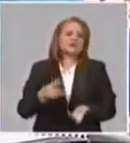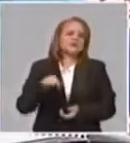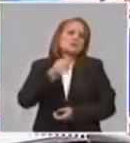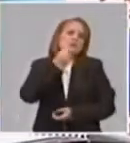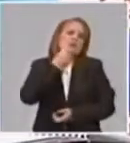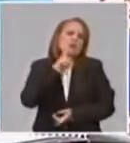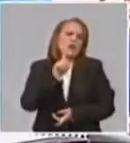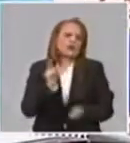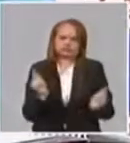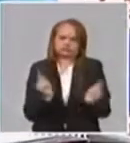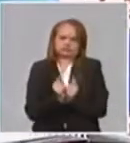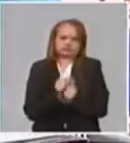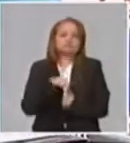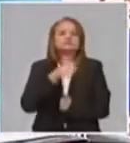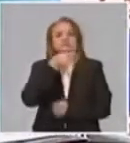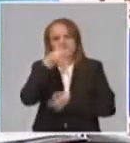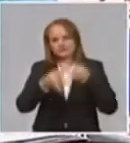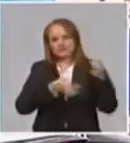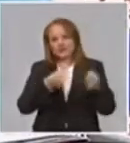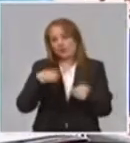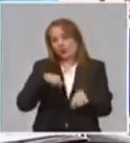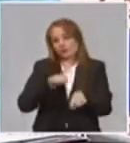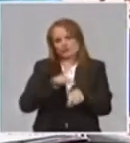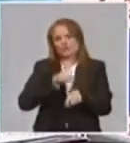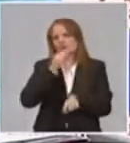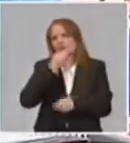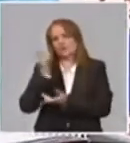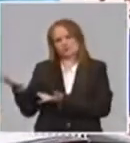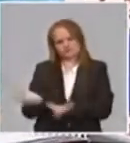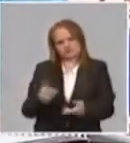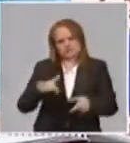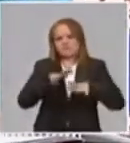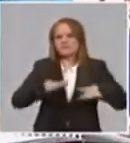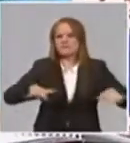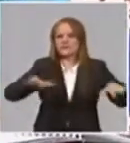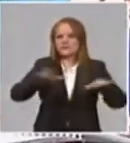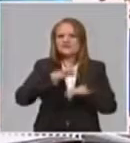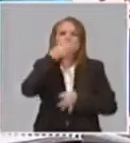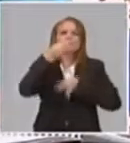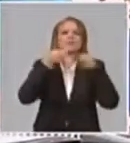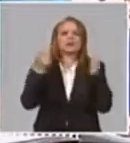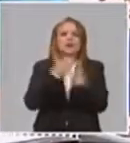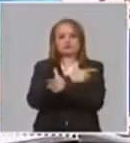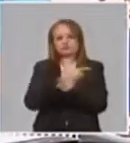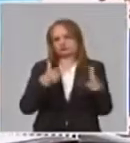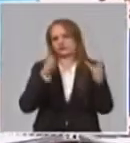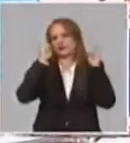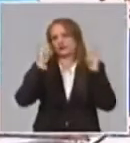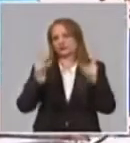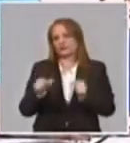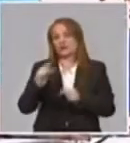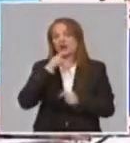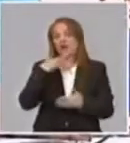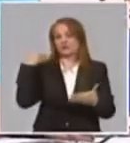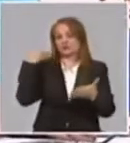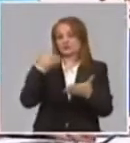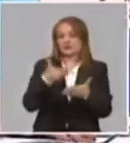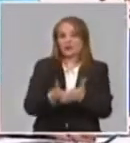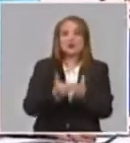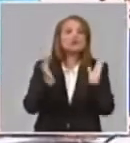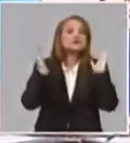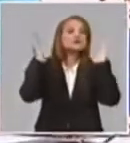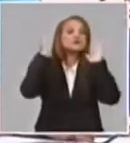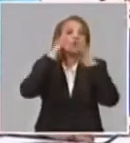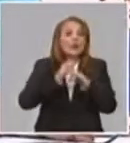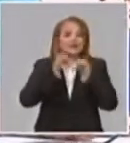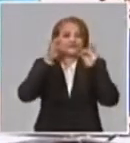rápidamente, porque tal vez en otro momento podamos venir aquí a ampliar ese resultado, decir que hasta este minuto no hay